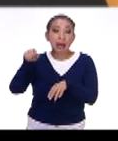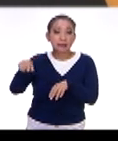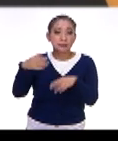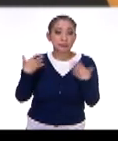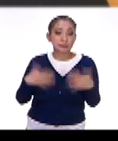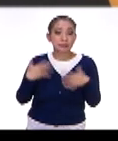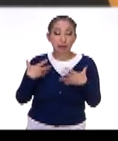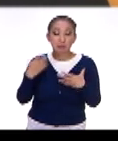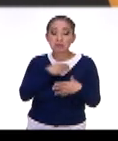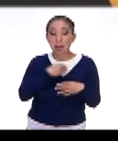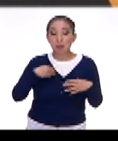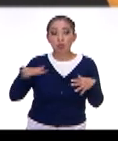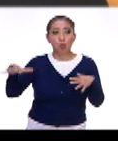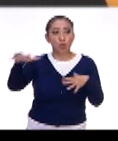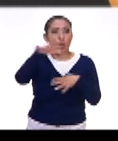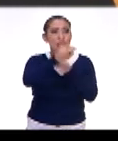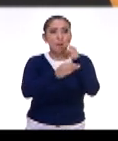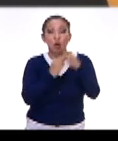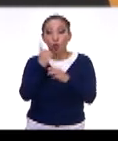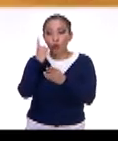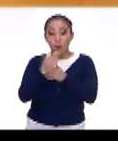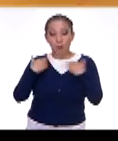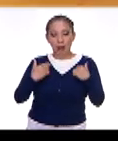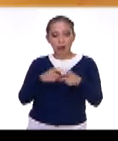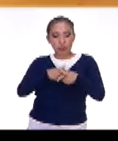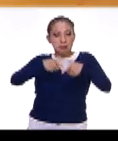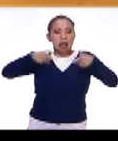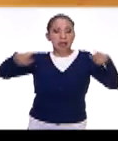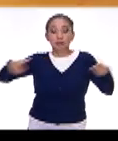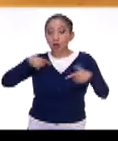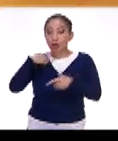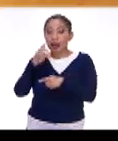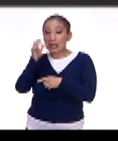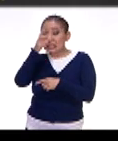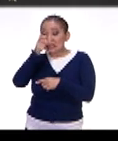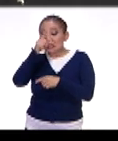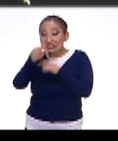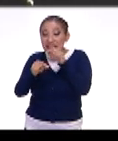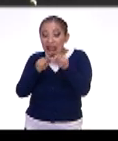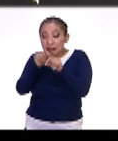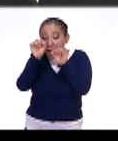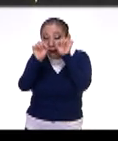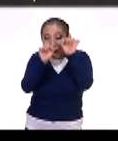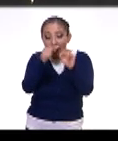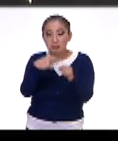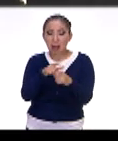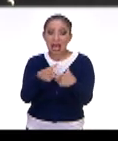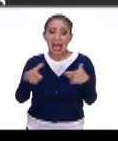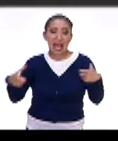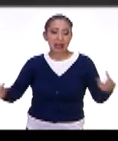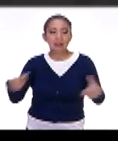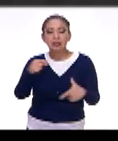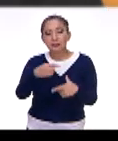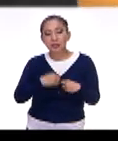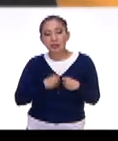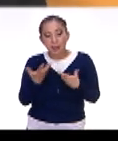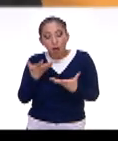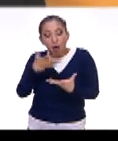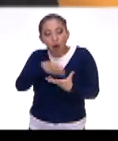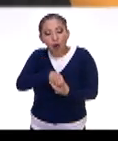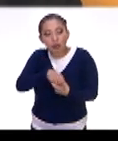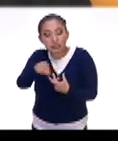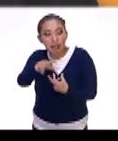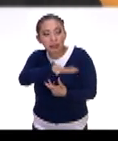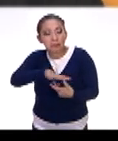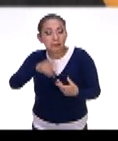integrantes en el mundo, ¿no? No somos los humanos, los... No, son los insectos. Son los insectos. Entonces, vivimos un mundo de los... un mundo